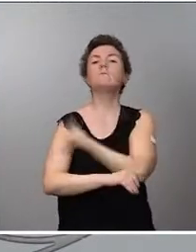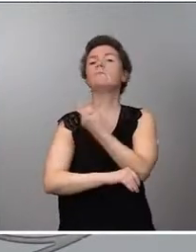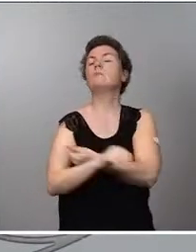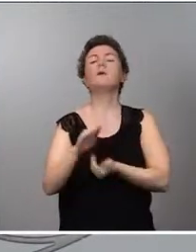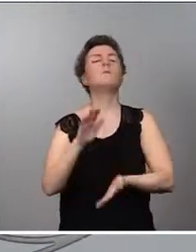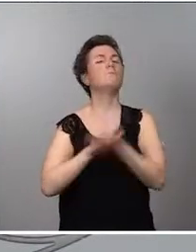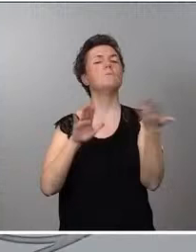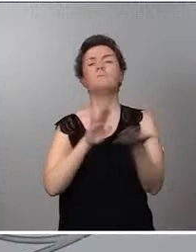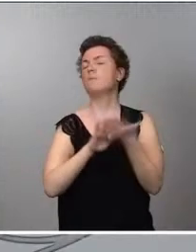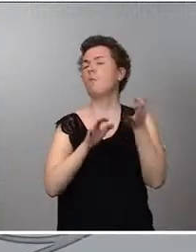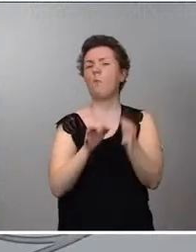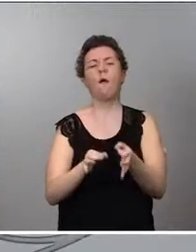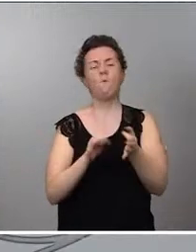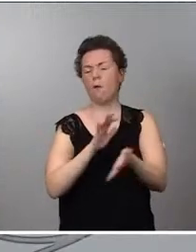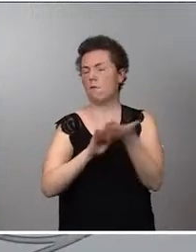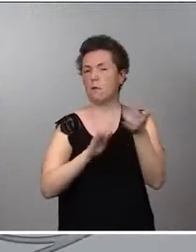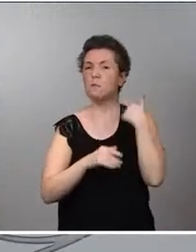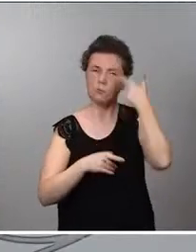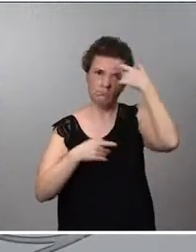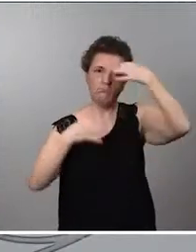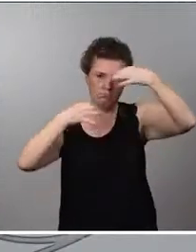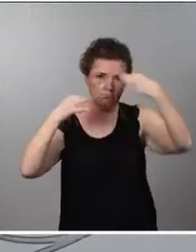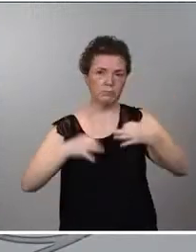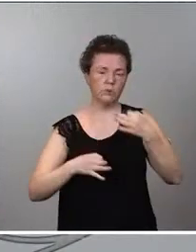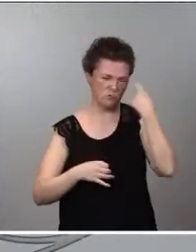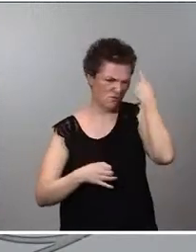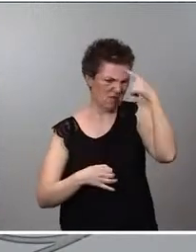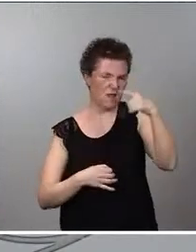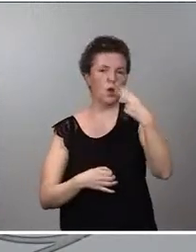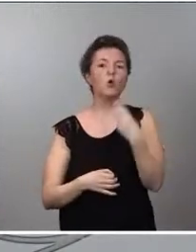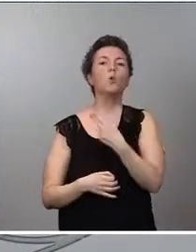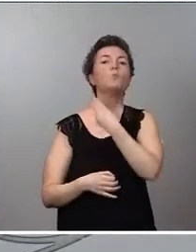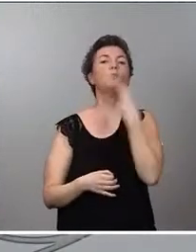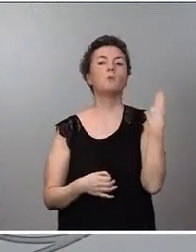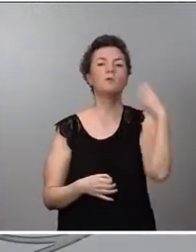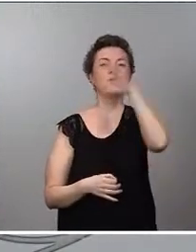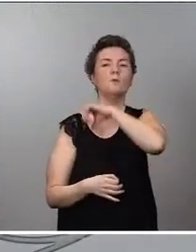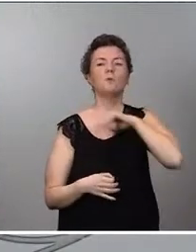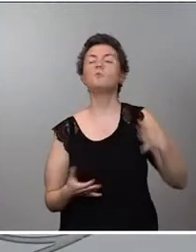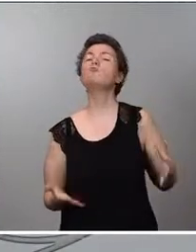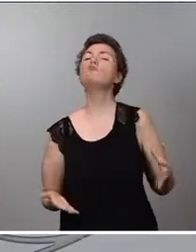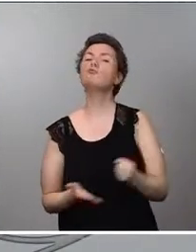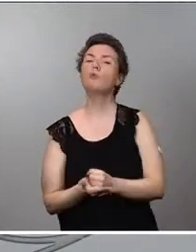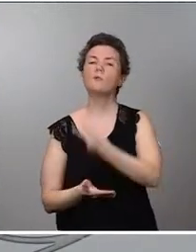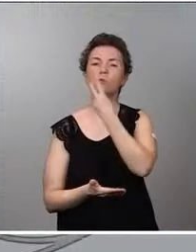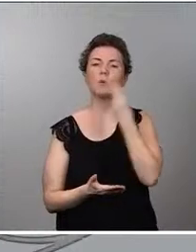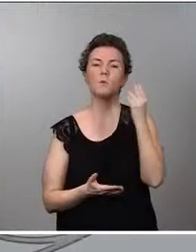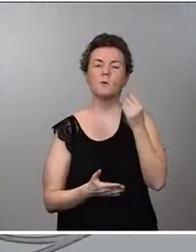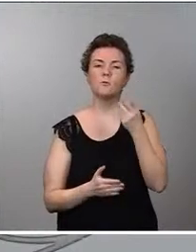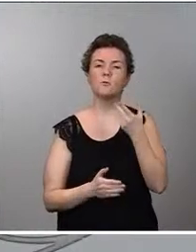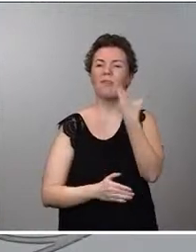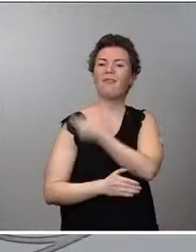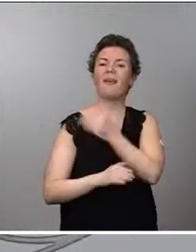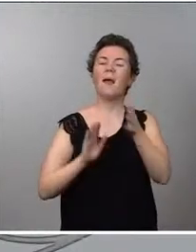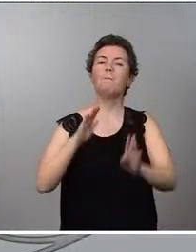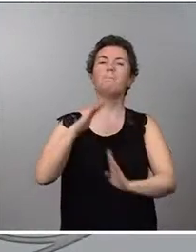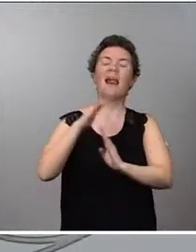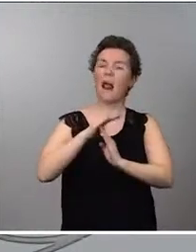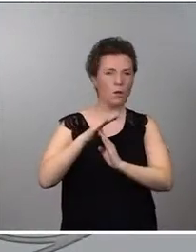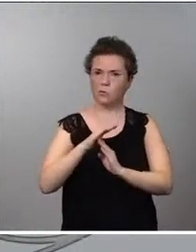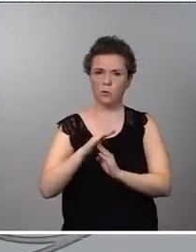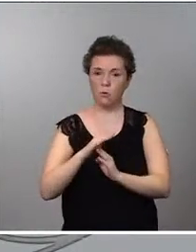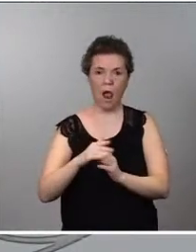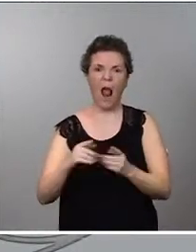Desde luego estoy convencida, me consta el compromiso de todas las comunidades autónomas en no parar el ritmo sino antes al contrario si es posible